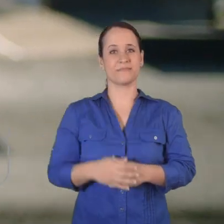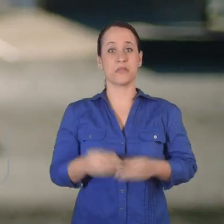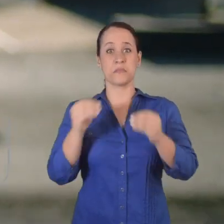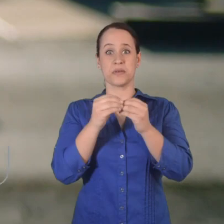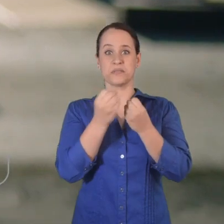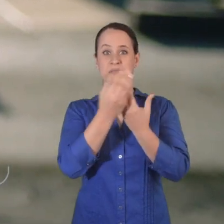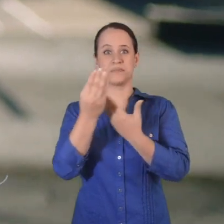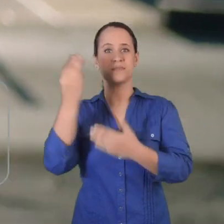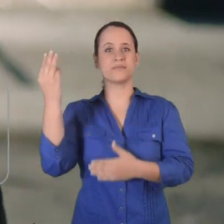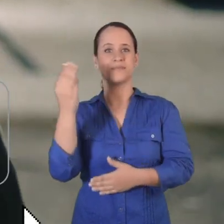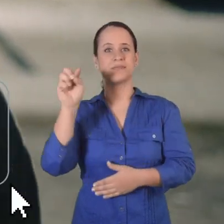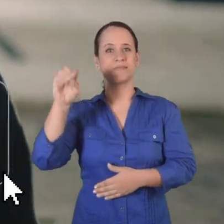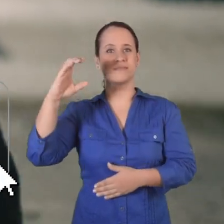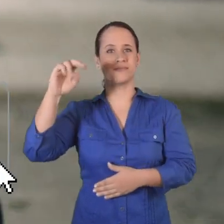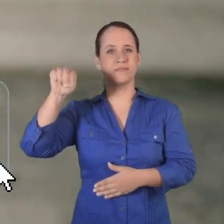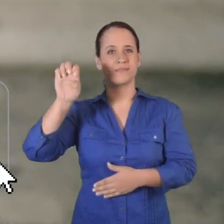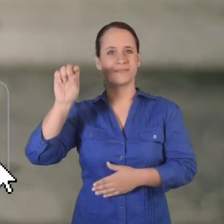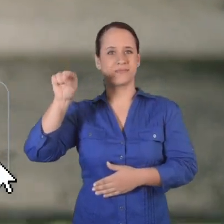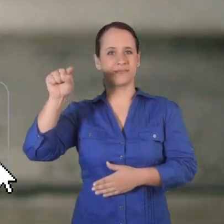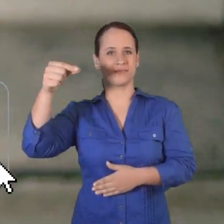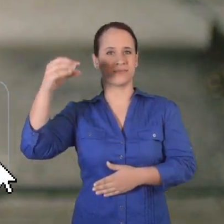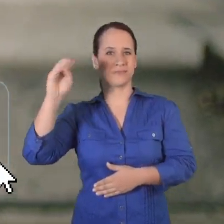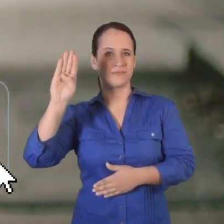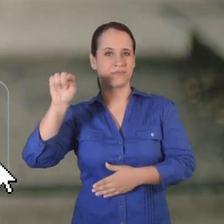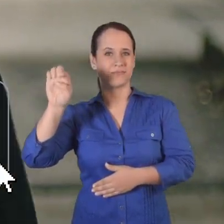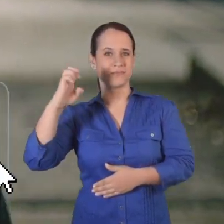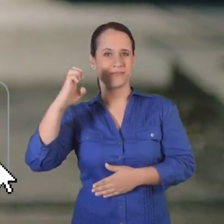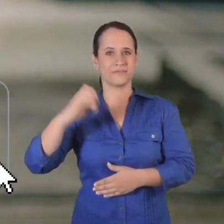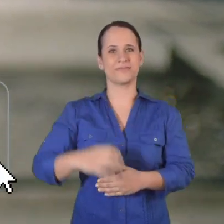Encuentra más información en www.cne.gov.ec